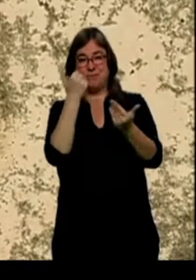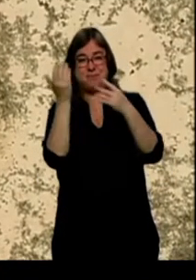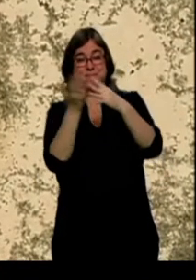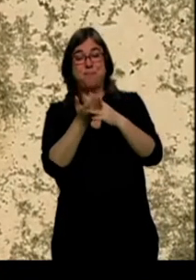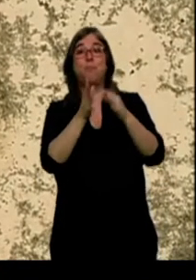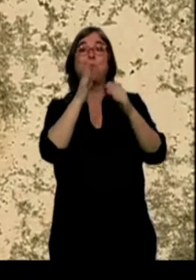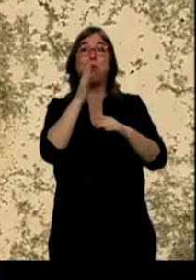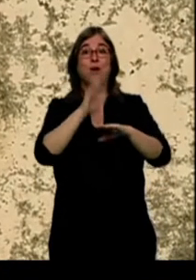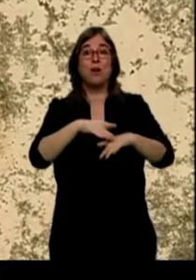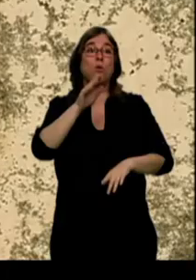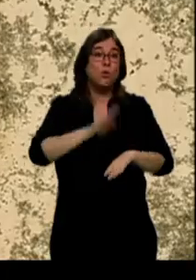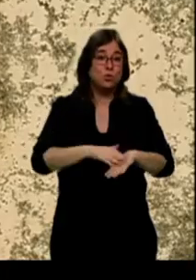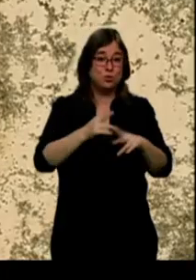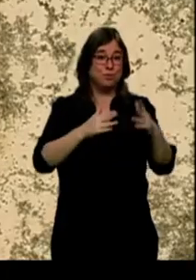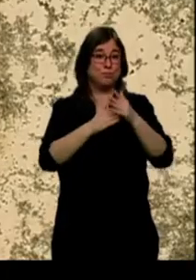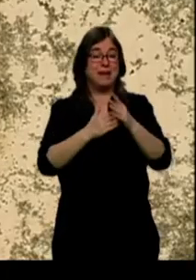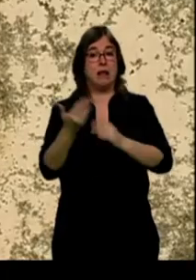un robo que sufrió hace unos meses.